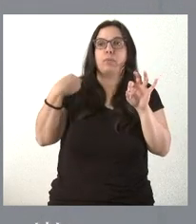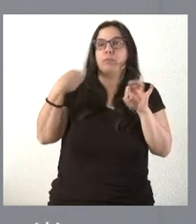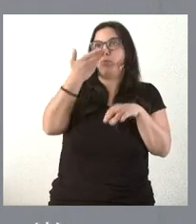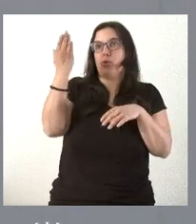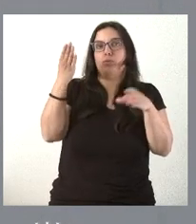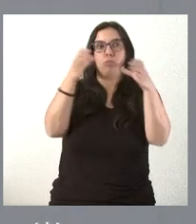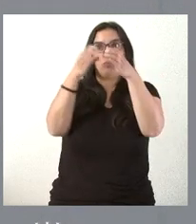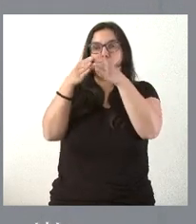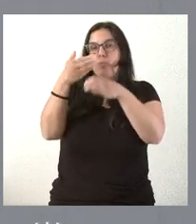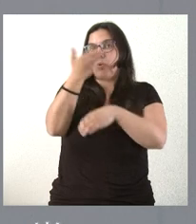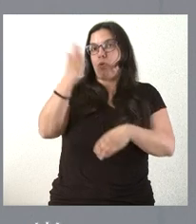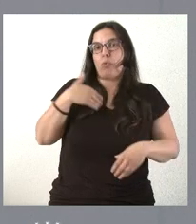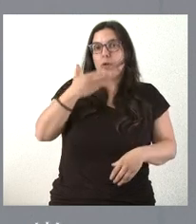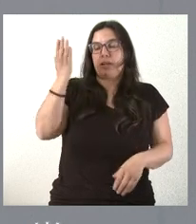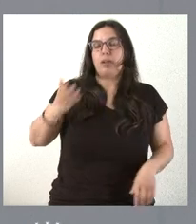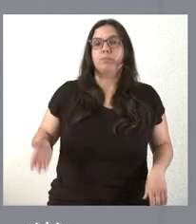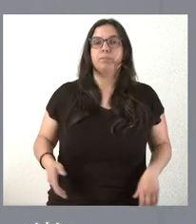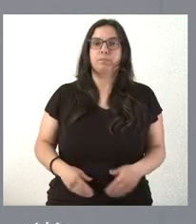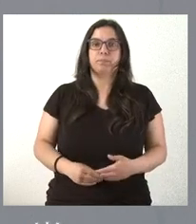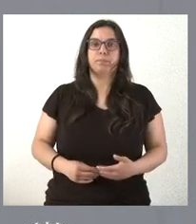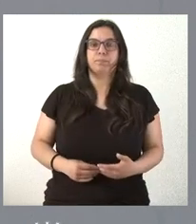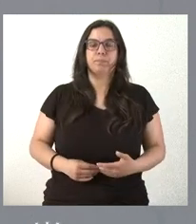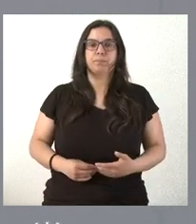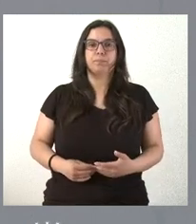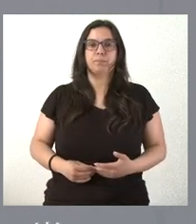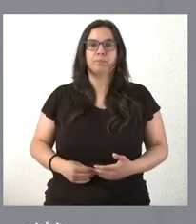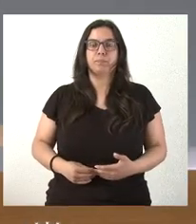cualquiera de los asuntos que se puedan determinar en sede parlamentaria.